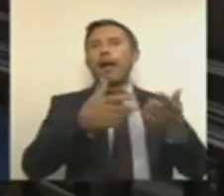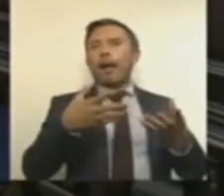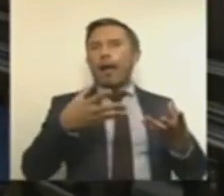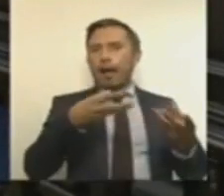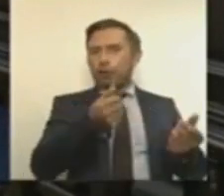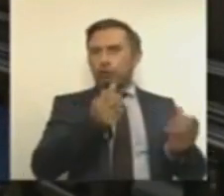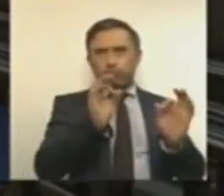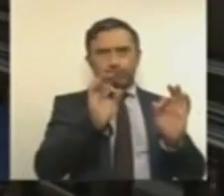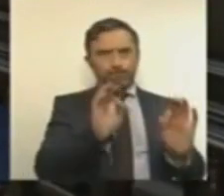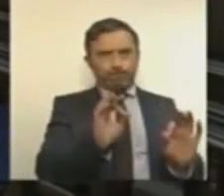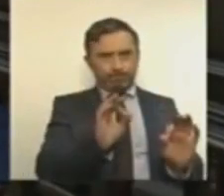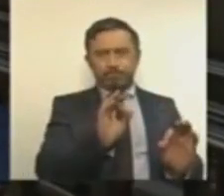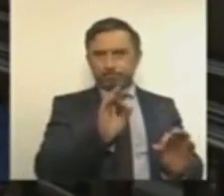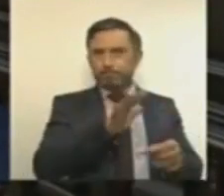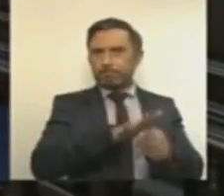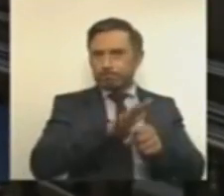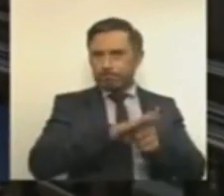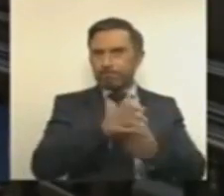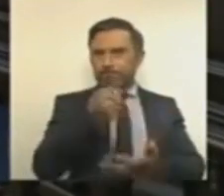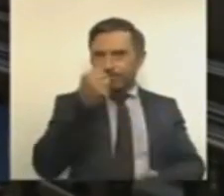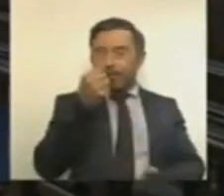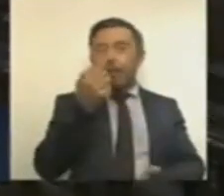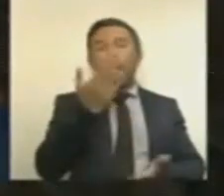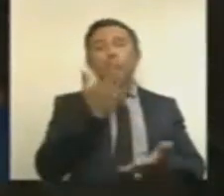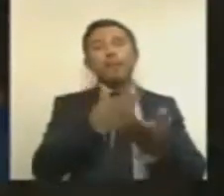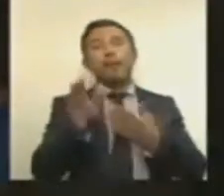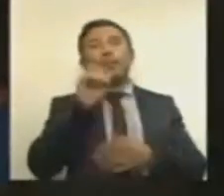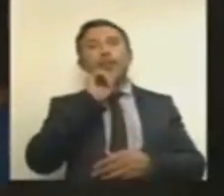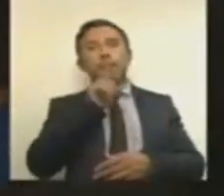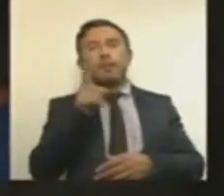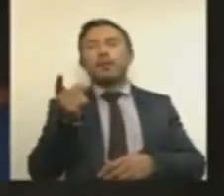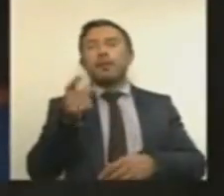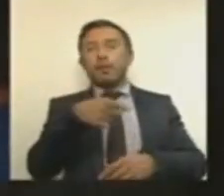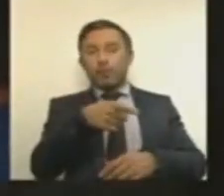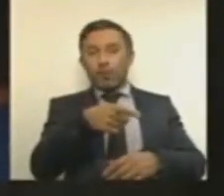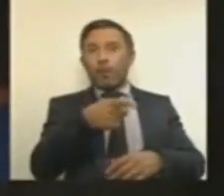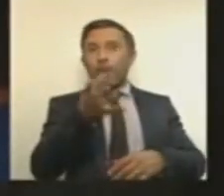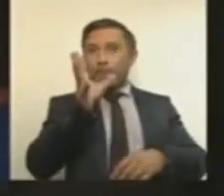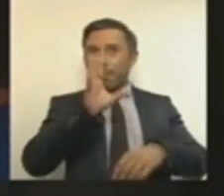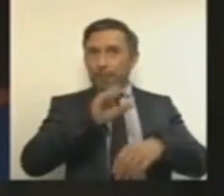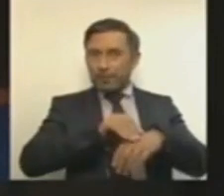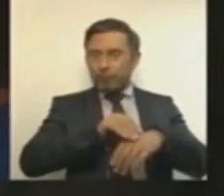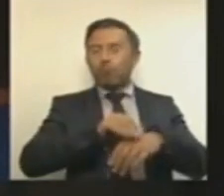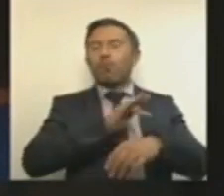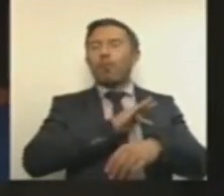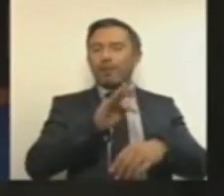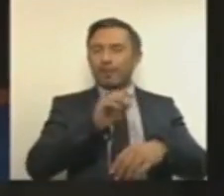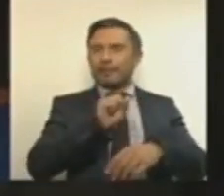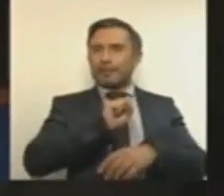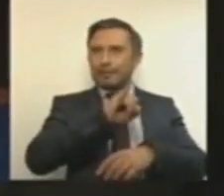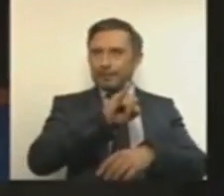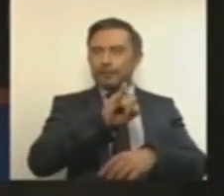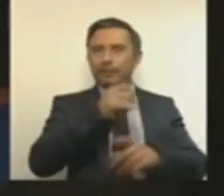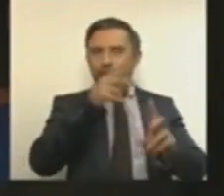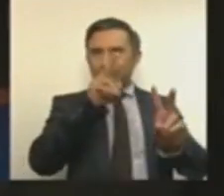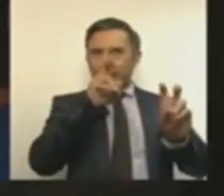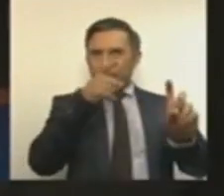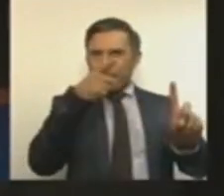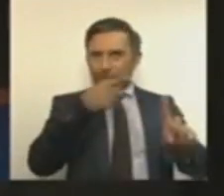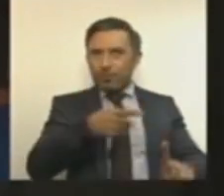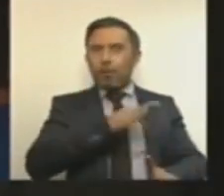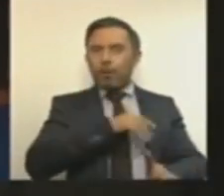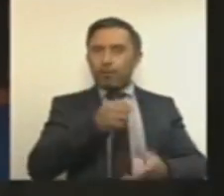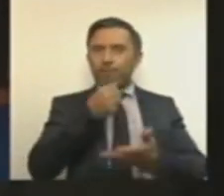que se hable de la autorización para esos fines, se elimine por lo que resulta indispensable